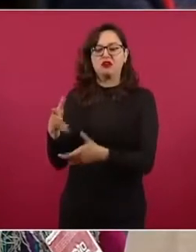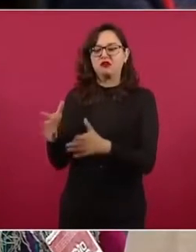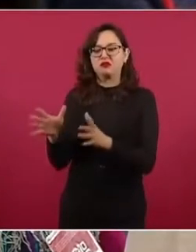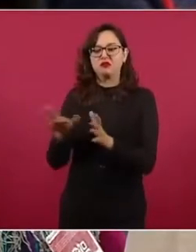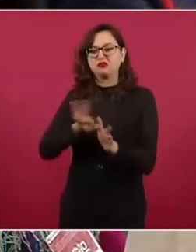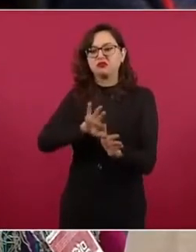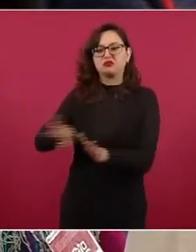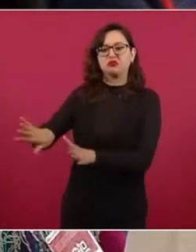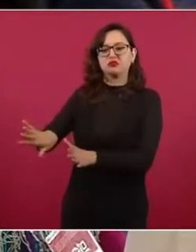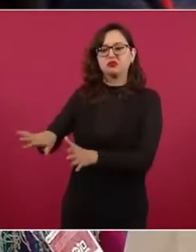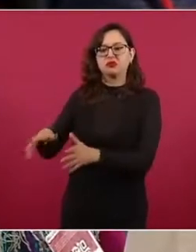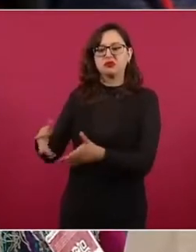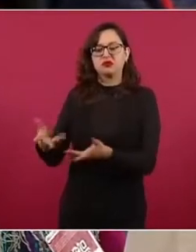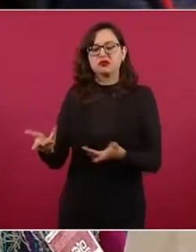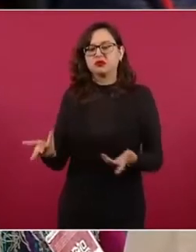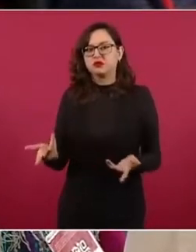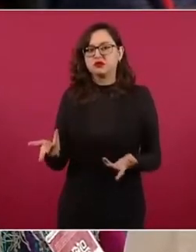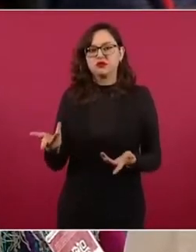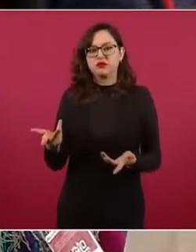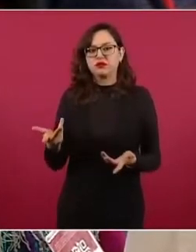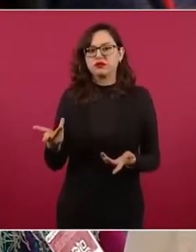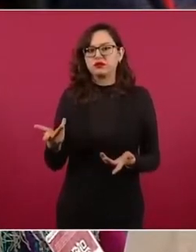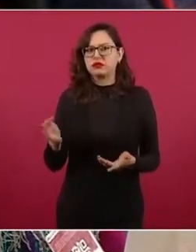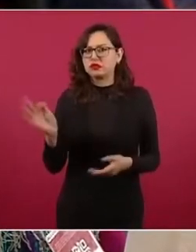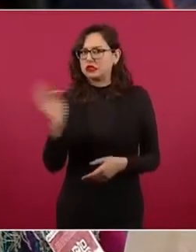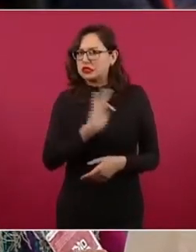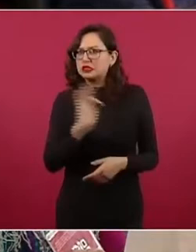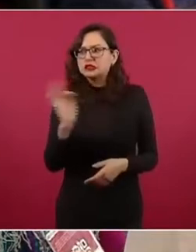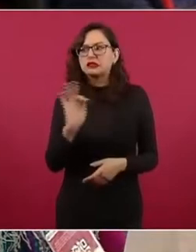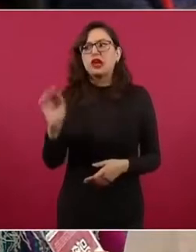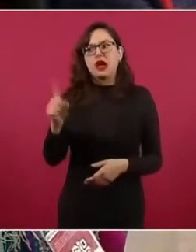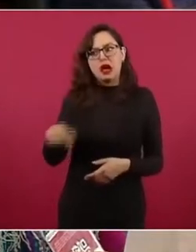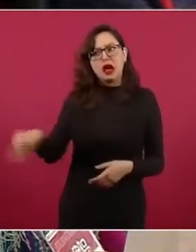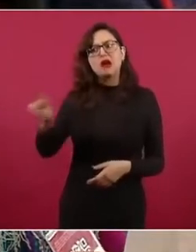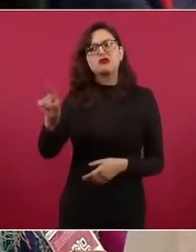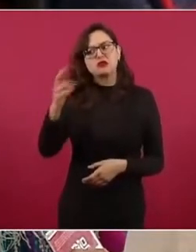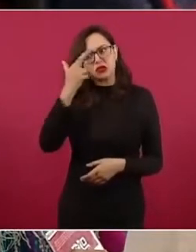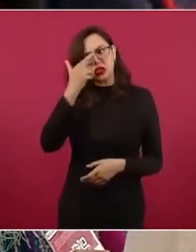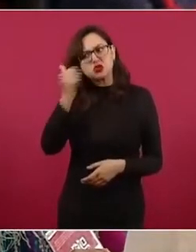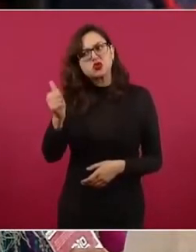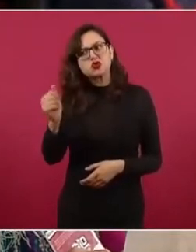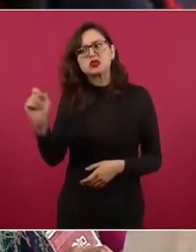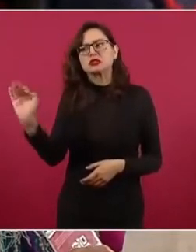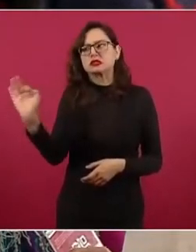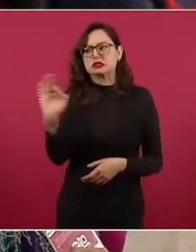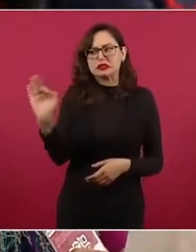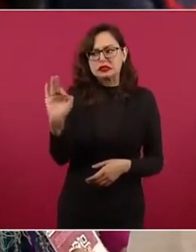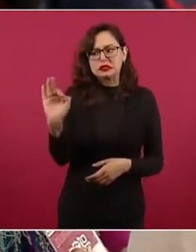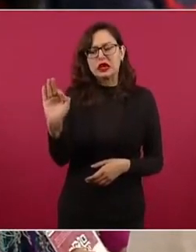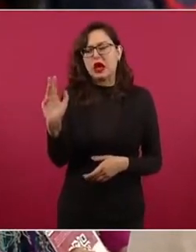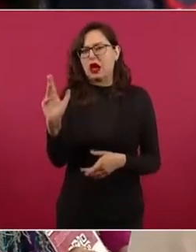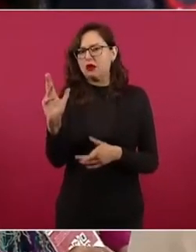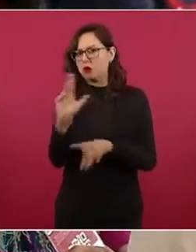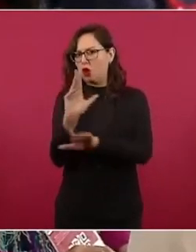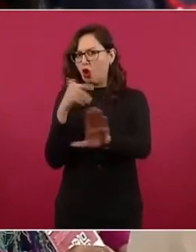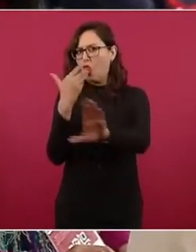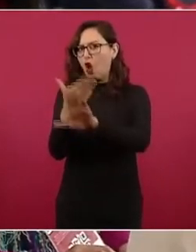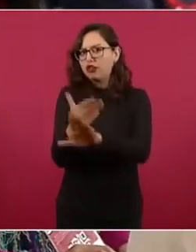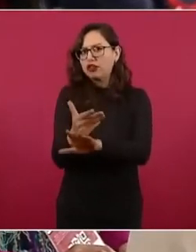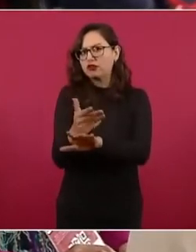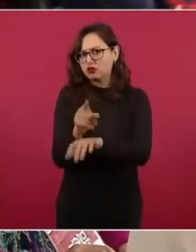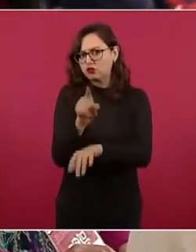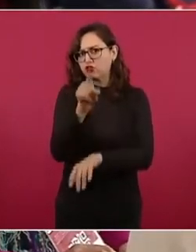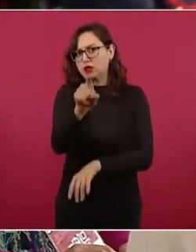lado, en vez de aceptar que hay periodismo que no puede tomar de su lado porque usted